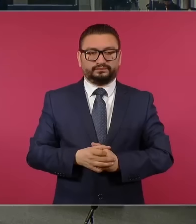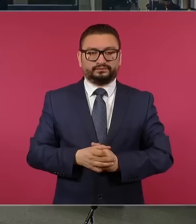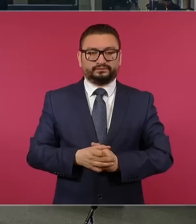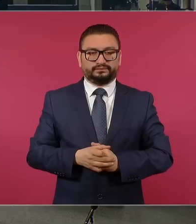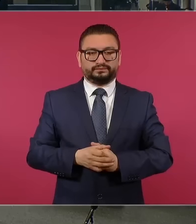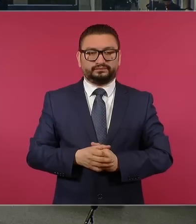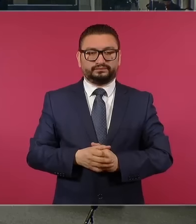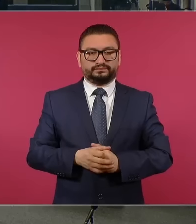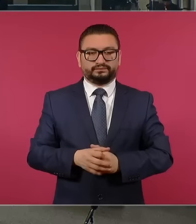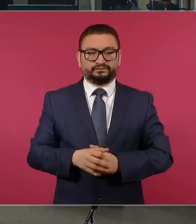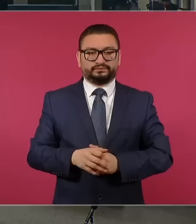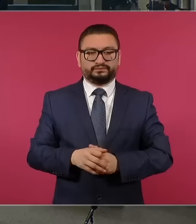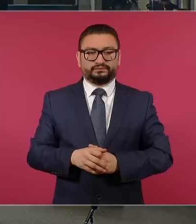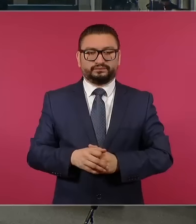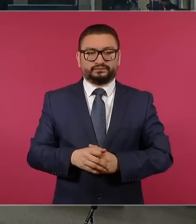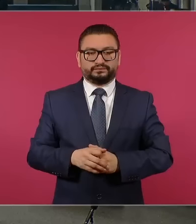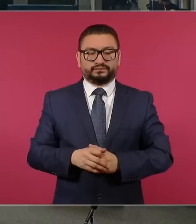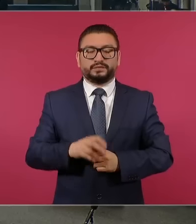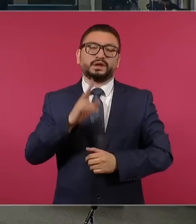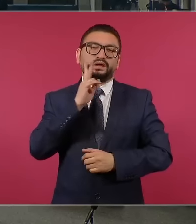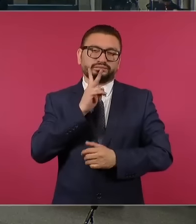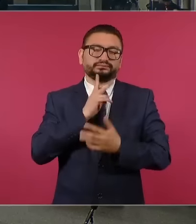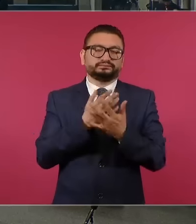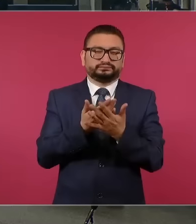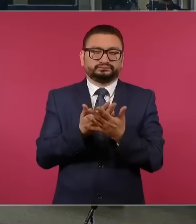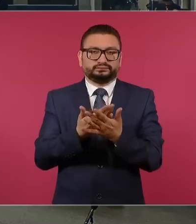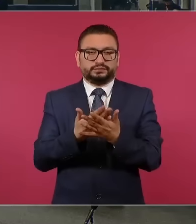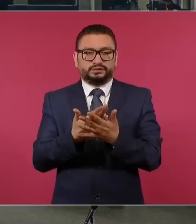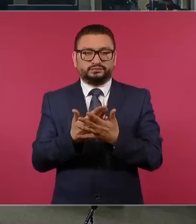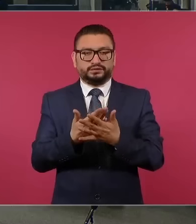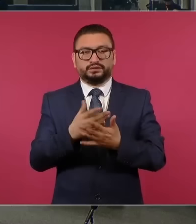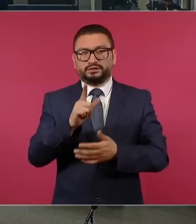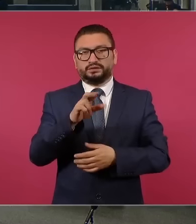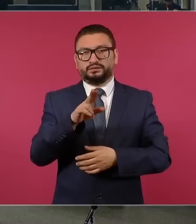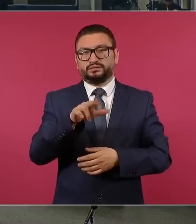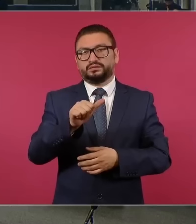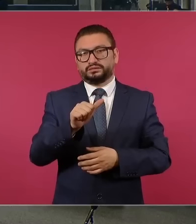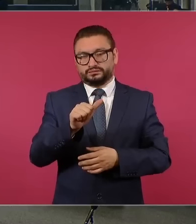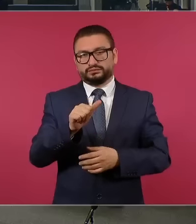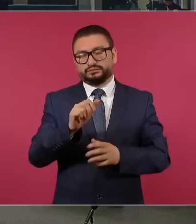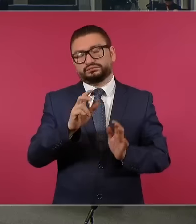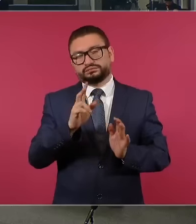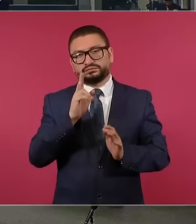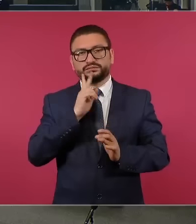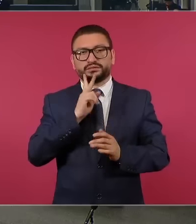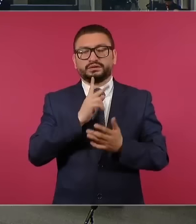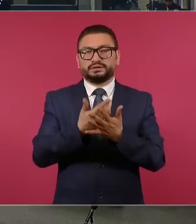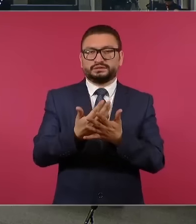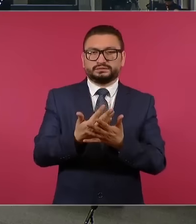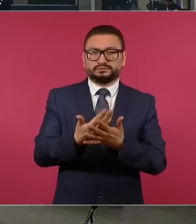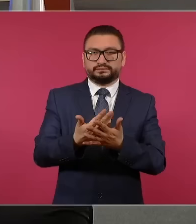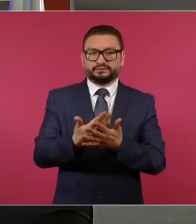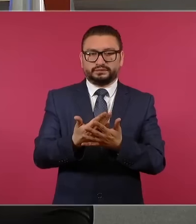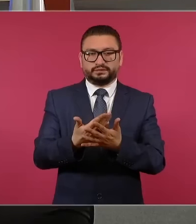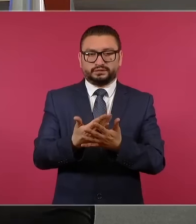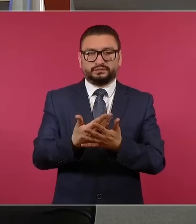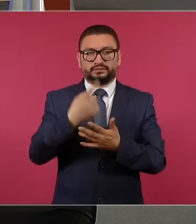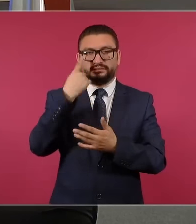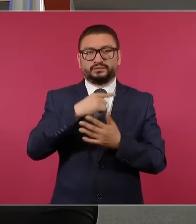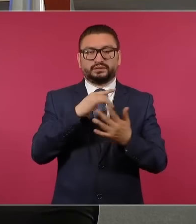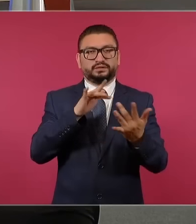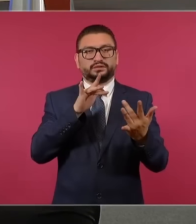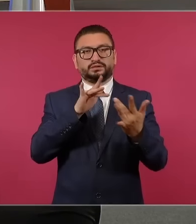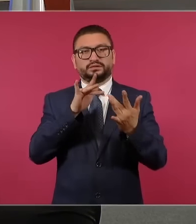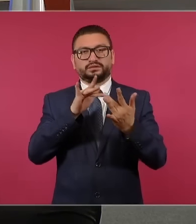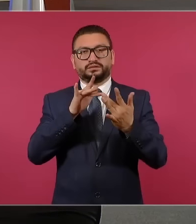Pues vamos a esperar, Laura, vamos a esperar a que se comunique